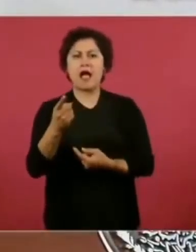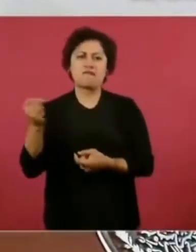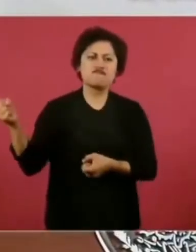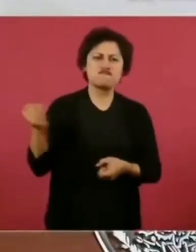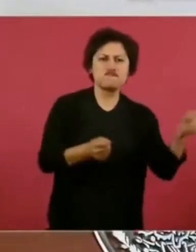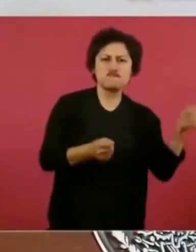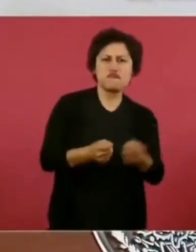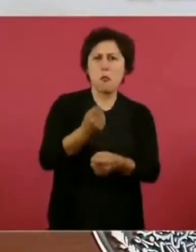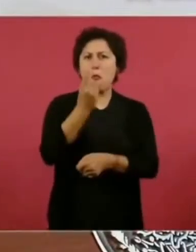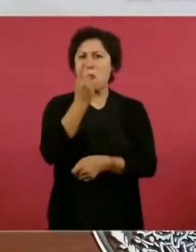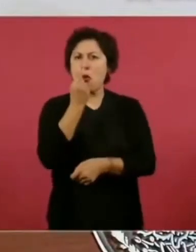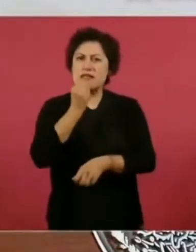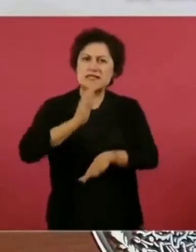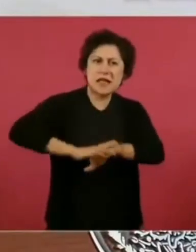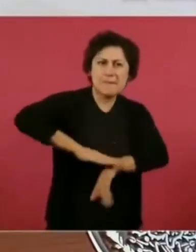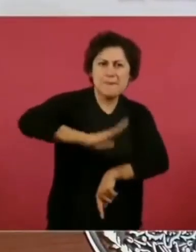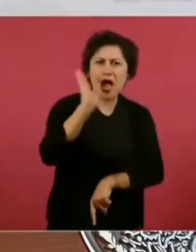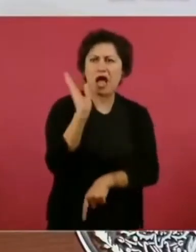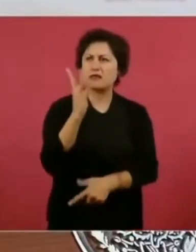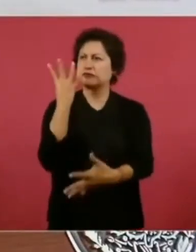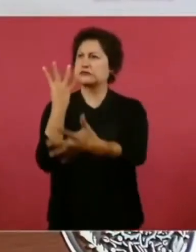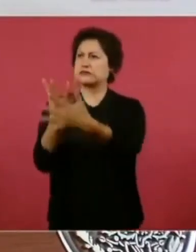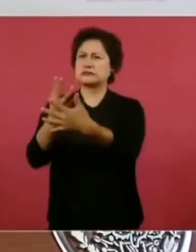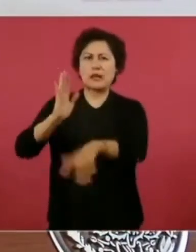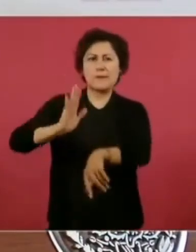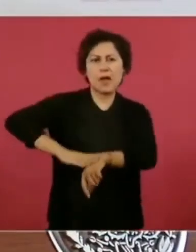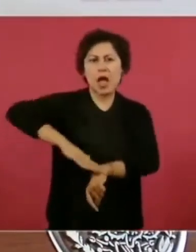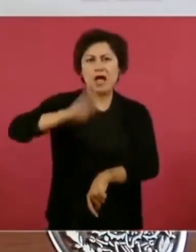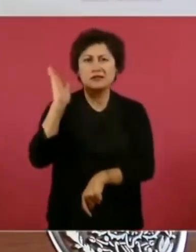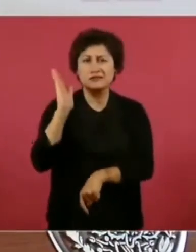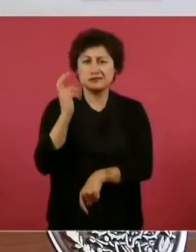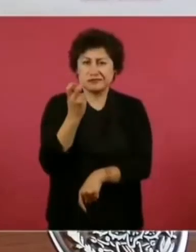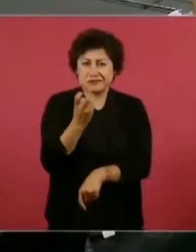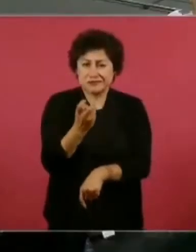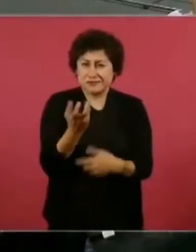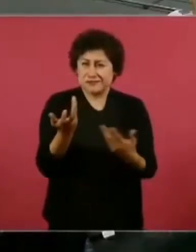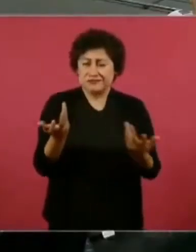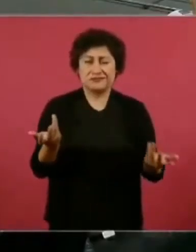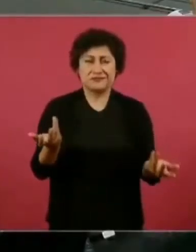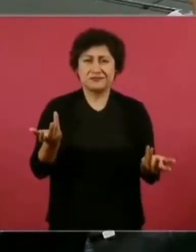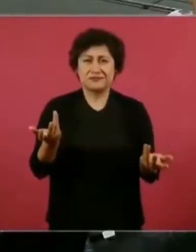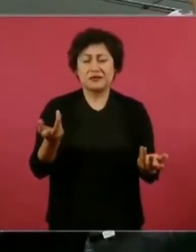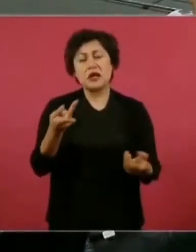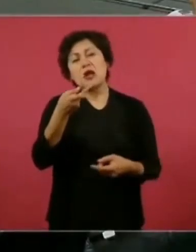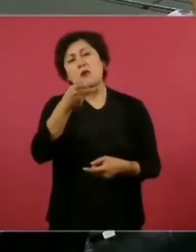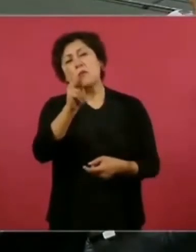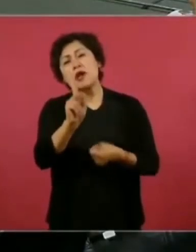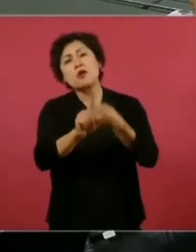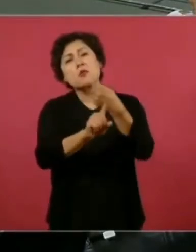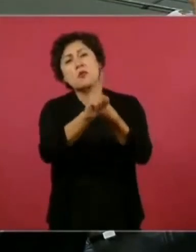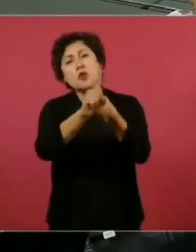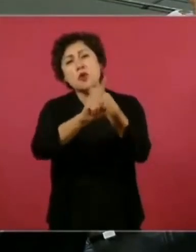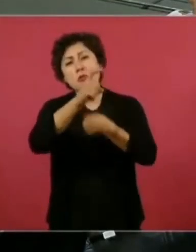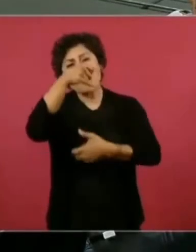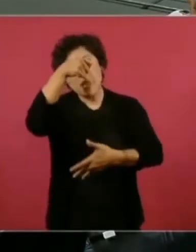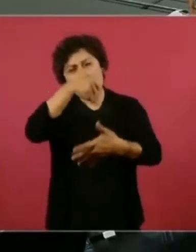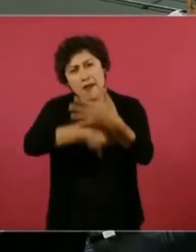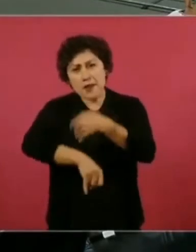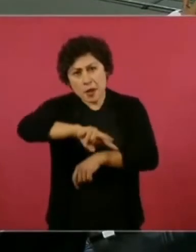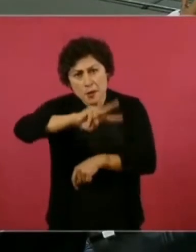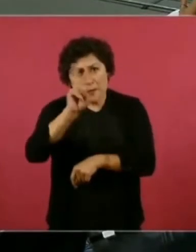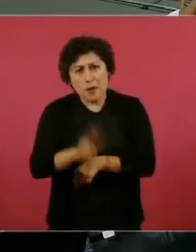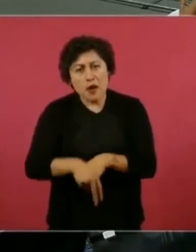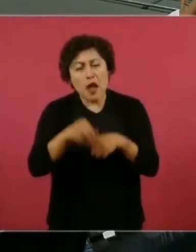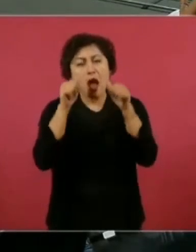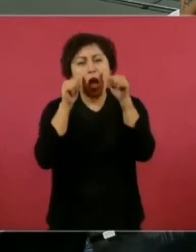sí, pero ¿qué hacen para evitar que los jóvenes consuman